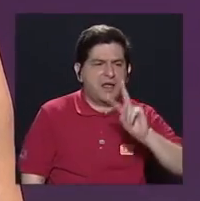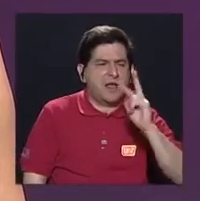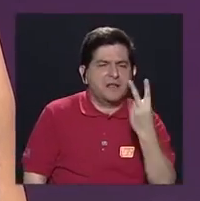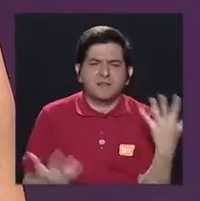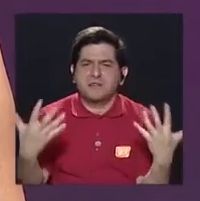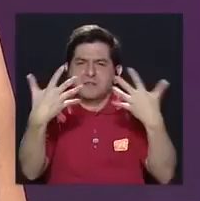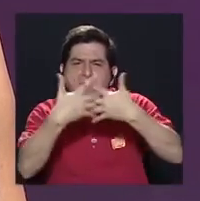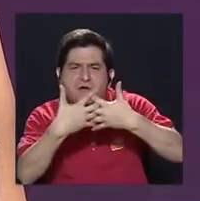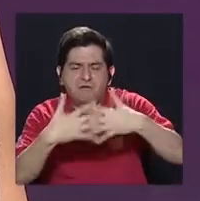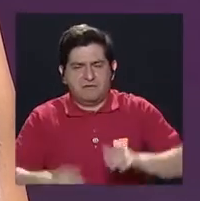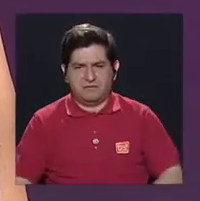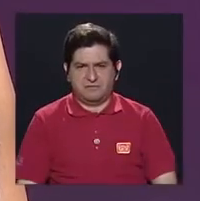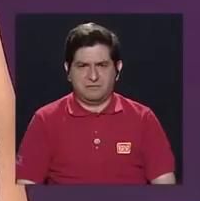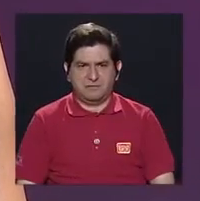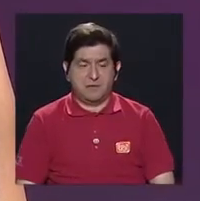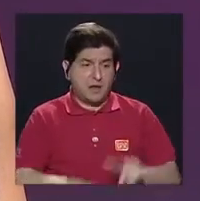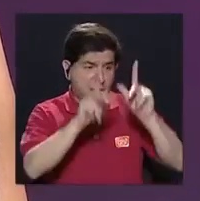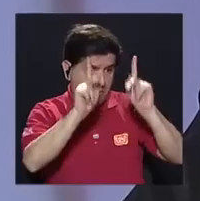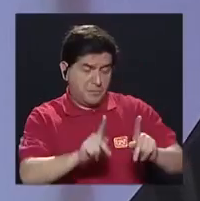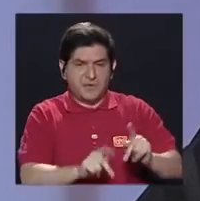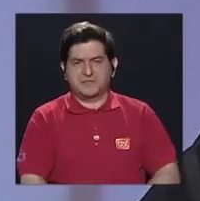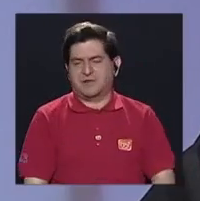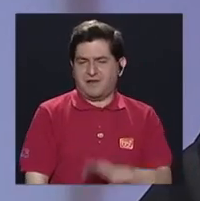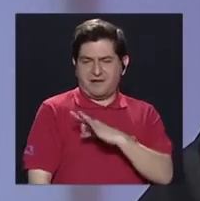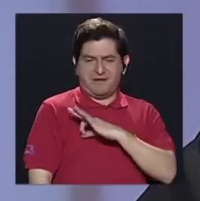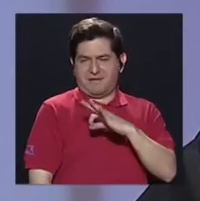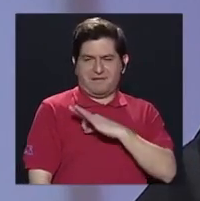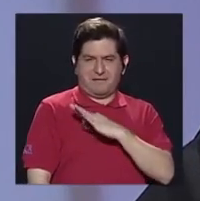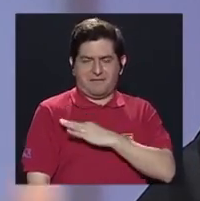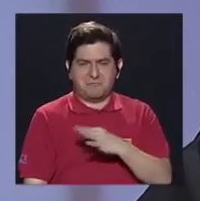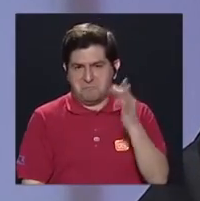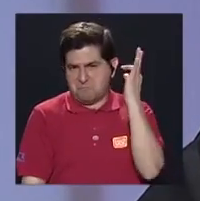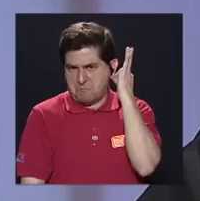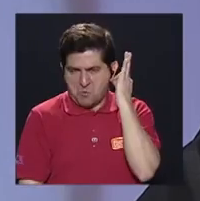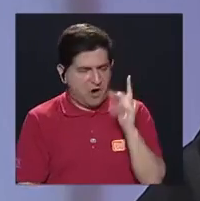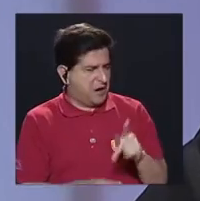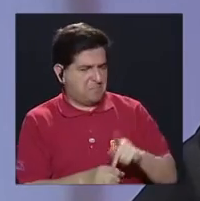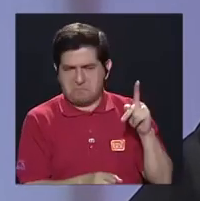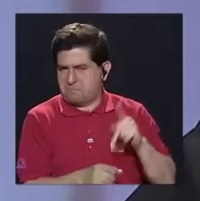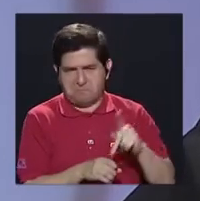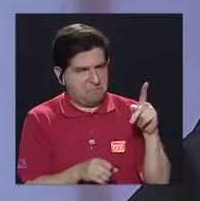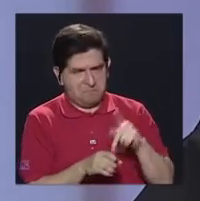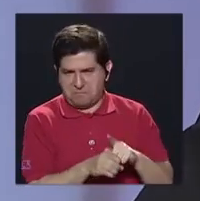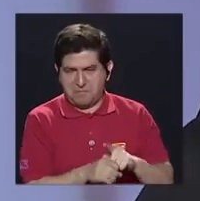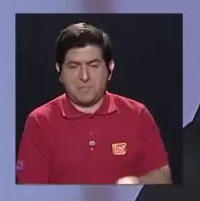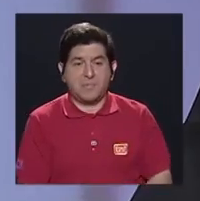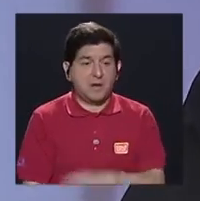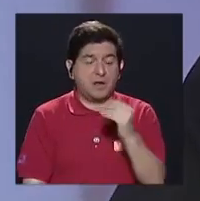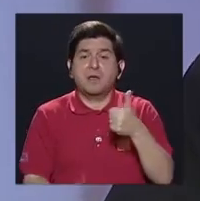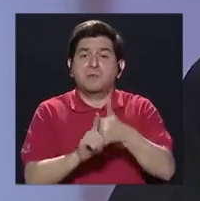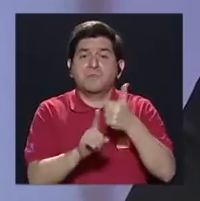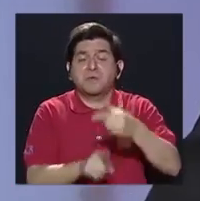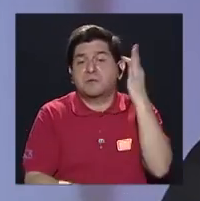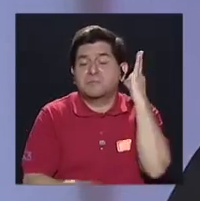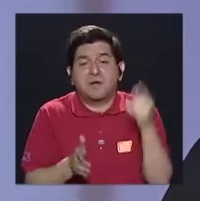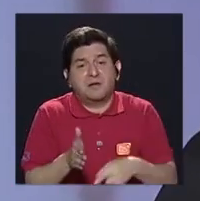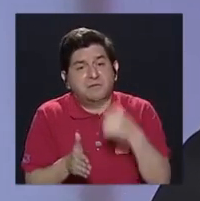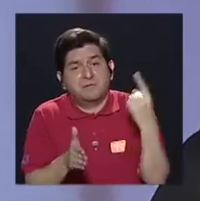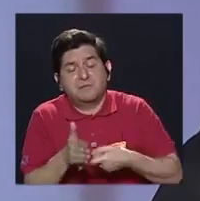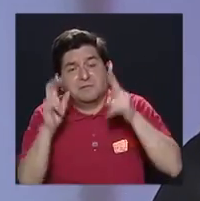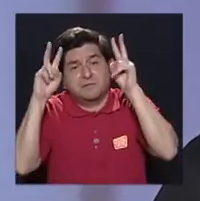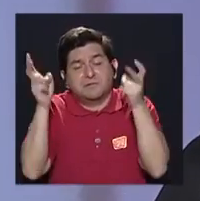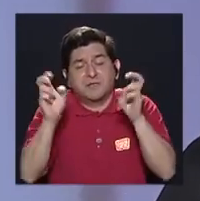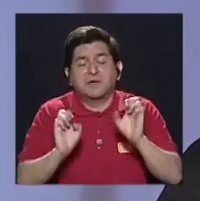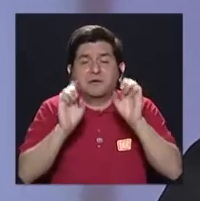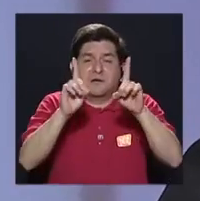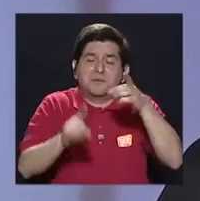mezcla, ¿verdad? Yo creo que hay gente a la que le conviene que las mujeres no se involucren más, y las mismas mujeres, en muchos casos, por un tema